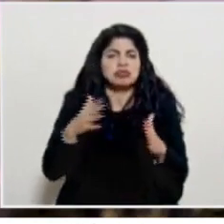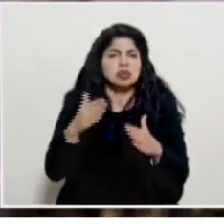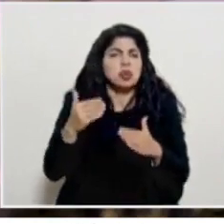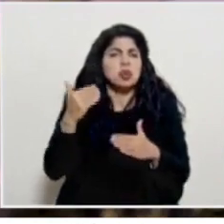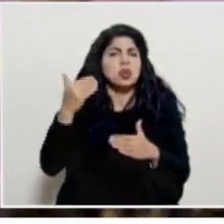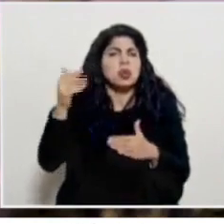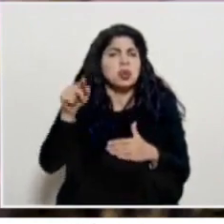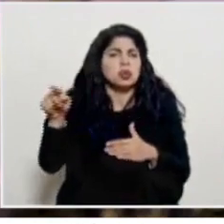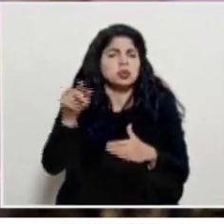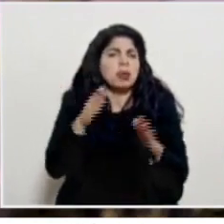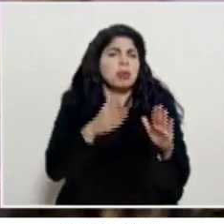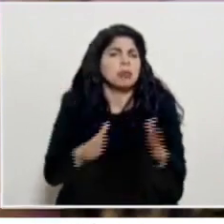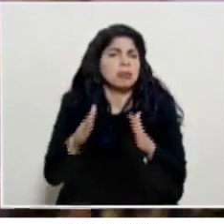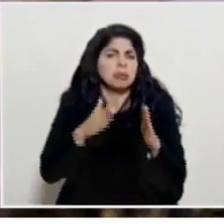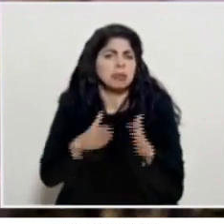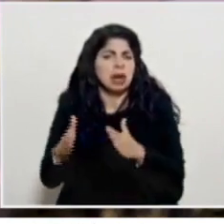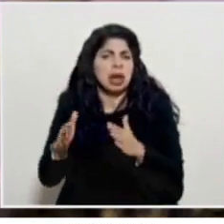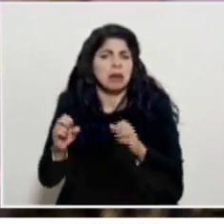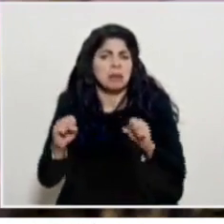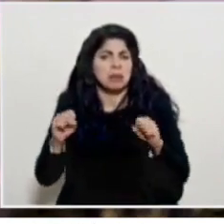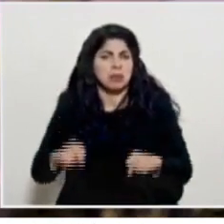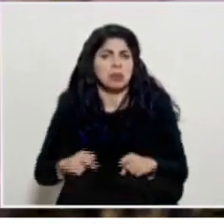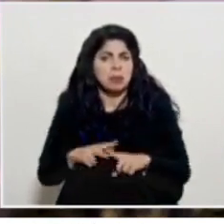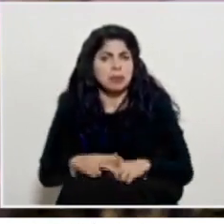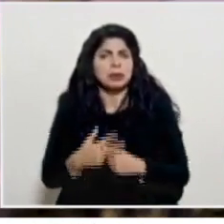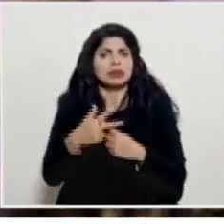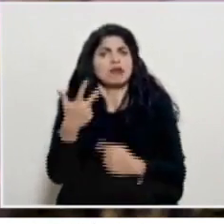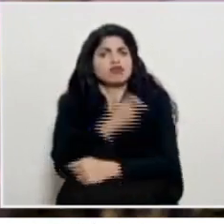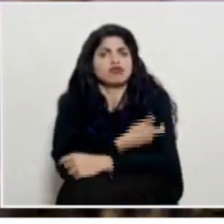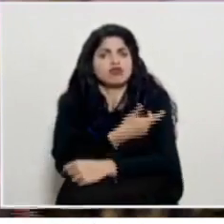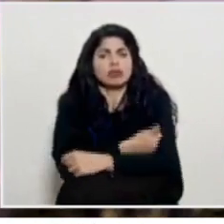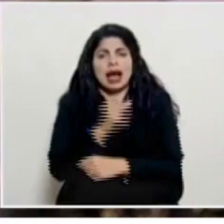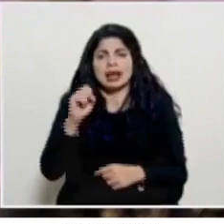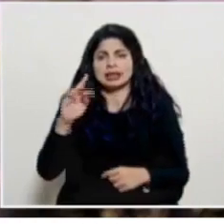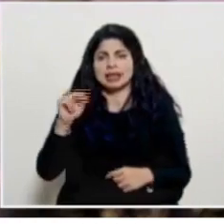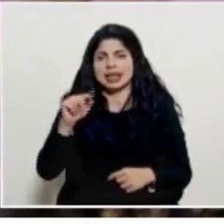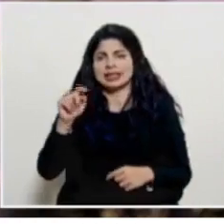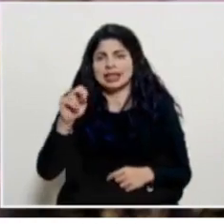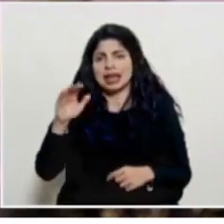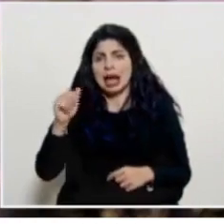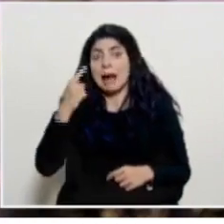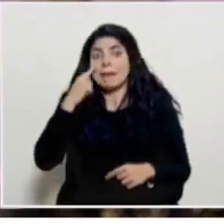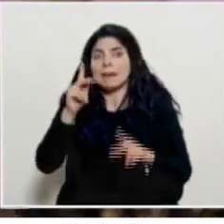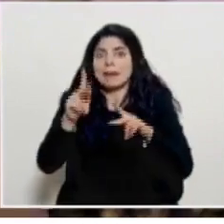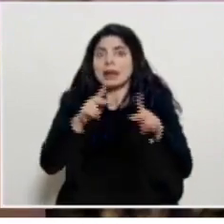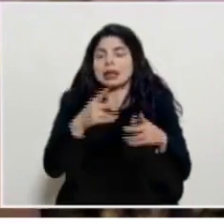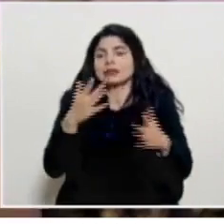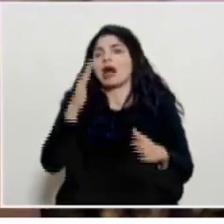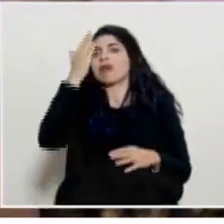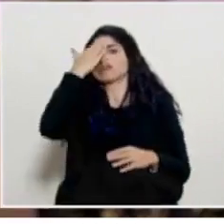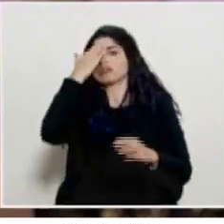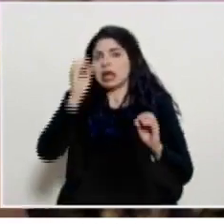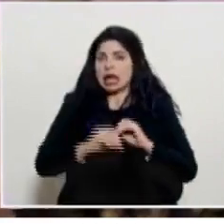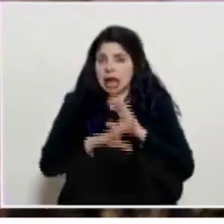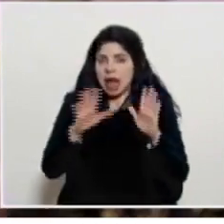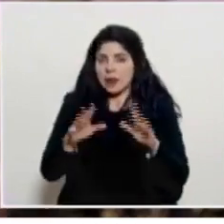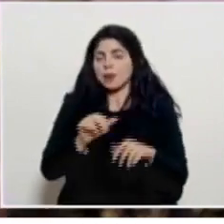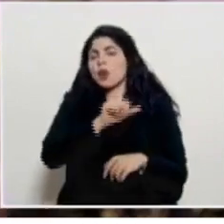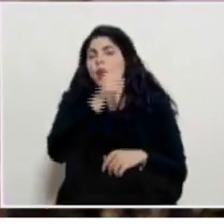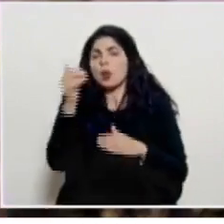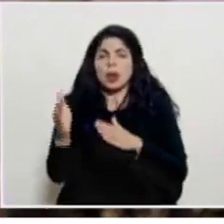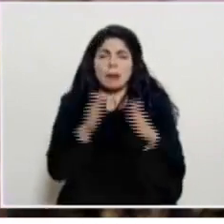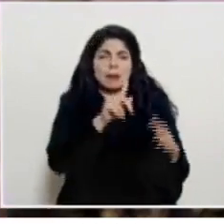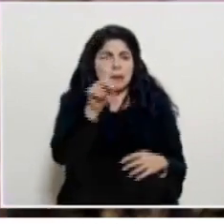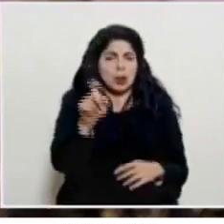proyectan ustedes que ya se pueda empezar a vacunar con AstraZeneca para que la gente también lo tenga con claridad lo otro que le quería